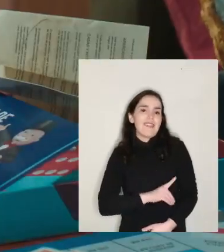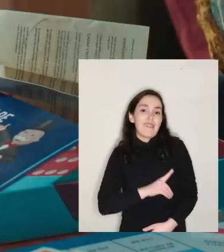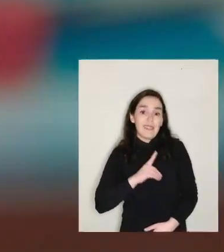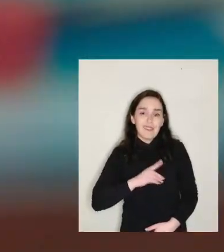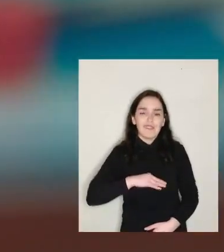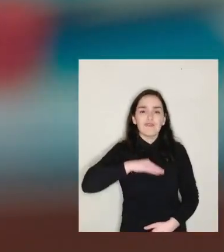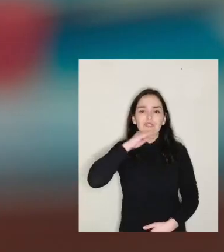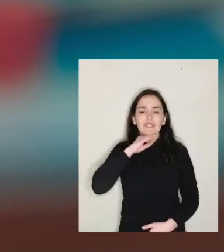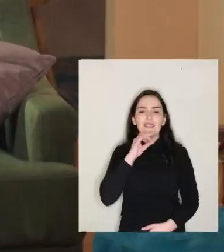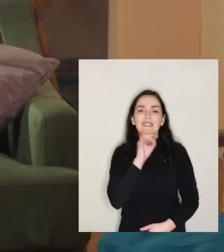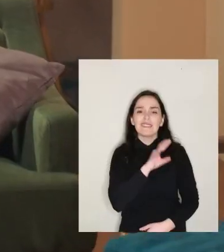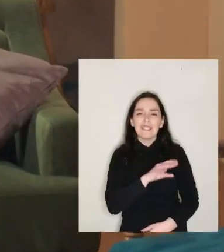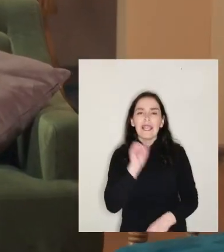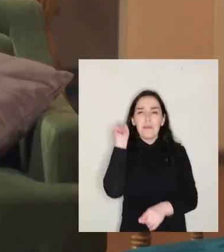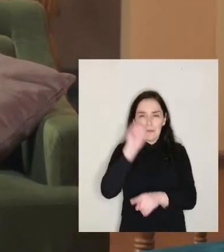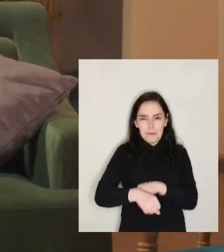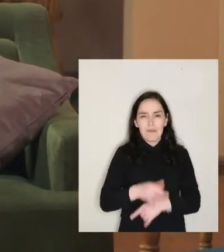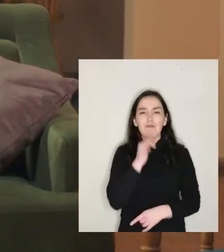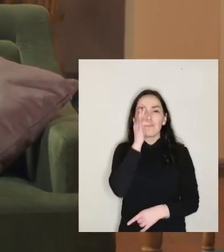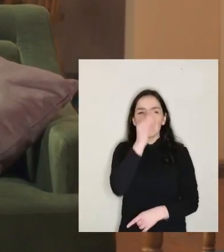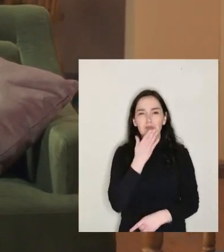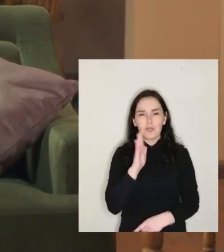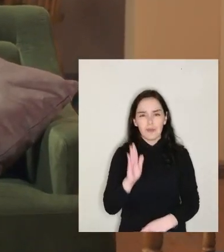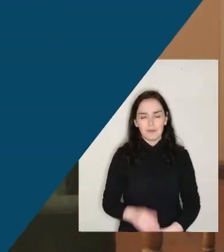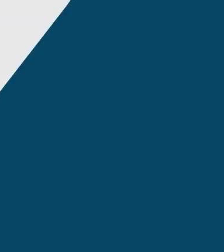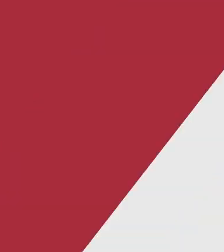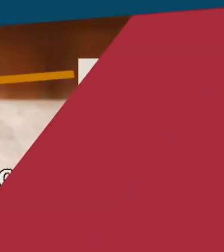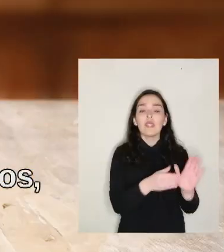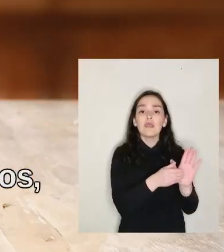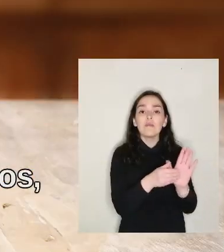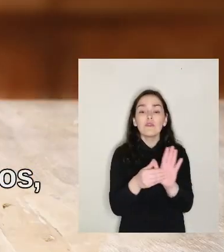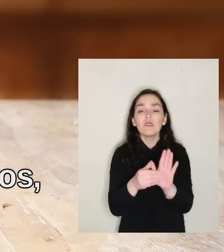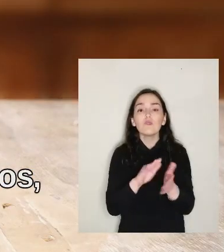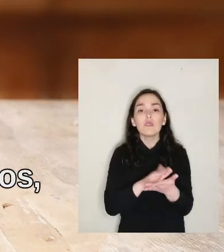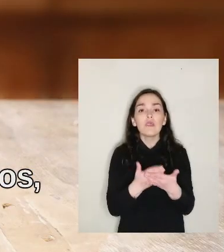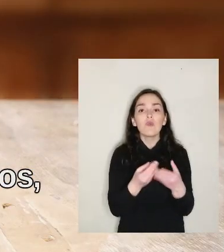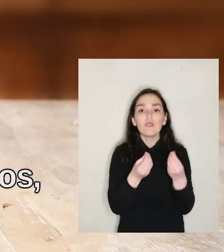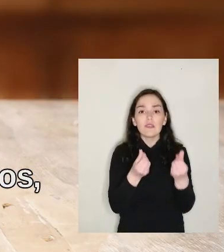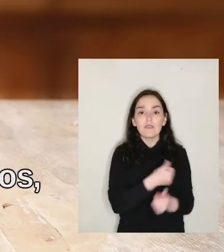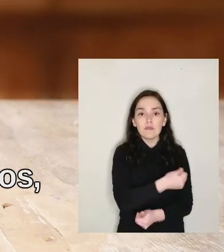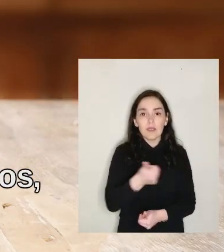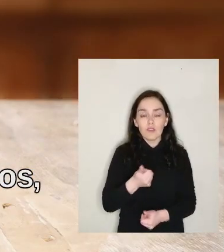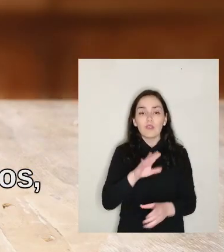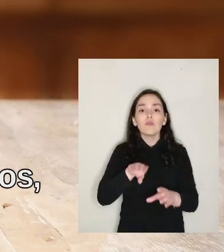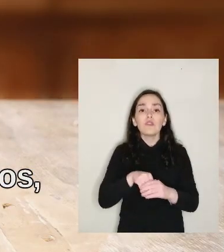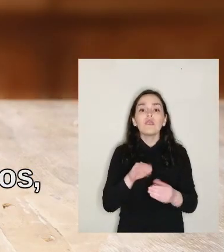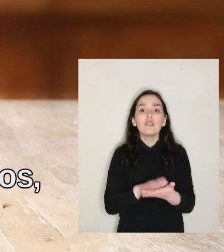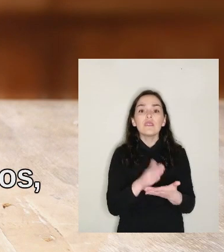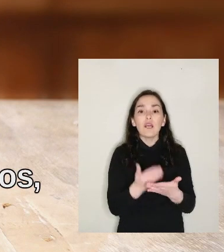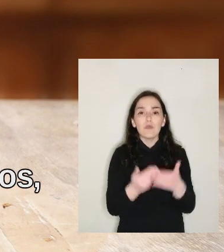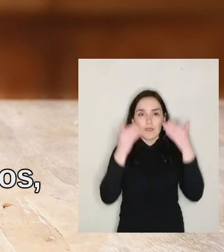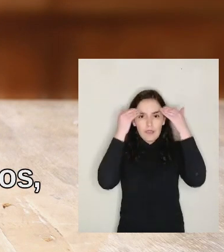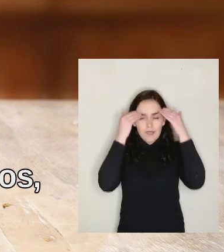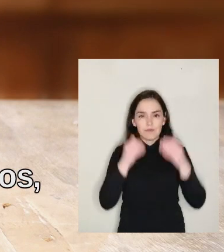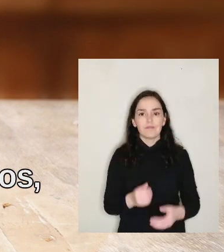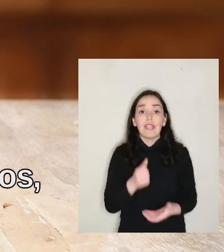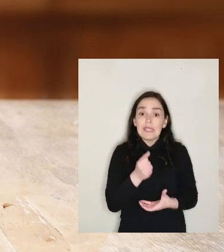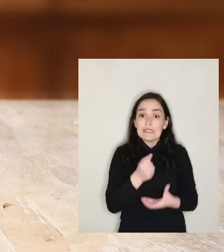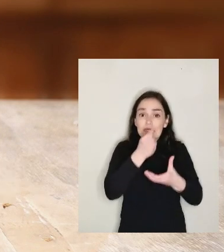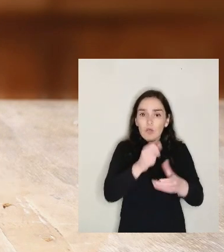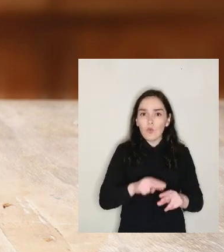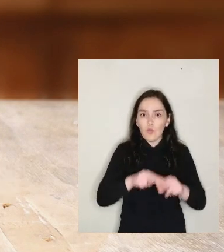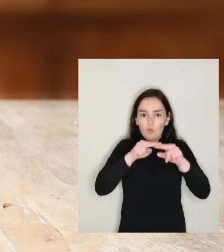suficiente. Chile aprueba un mañana mejor. Se propone una salud de calidad para todos, incluyendo la salud mental.